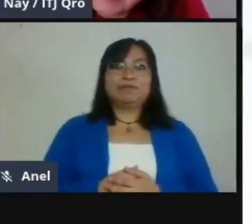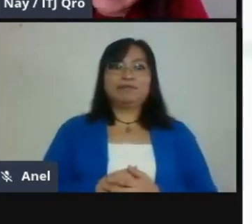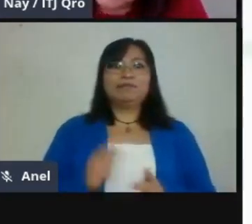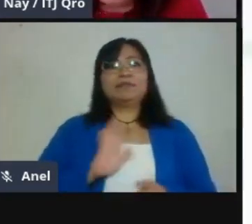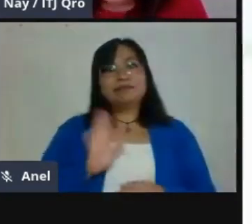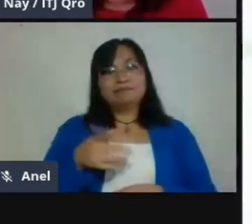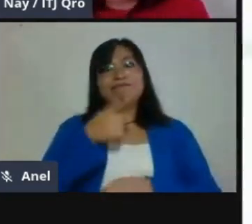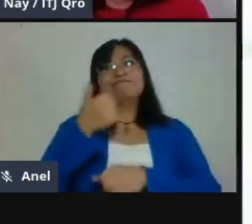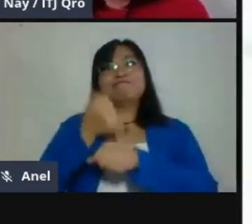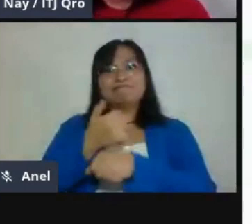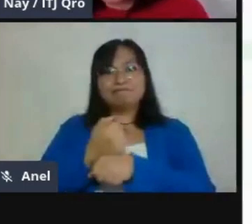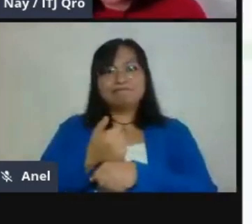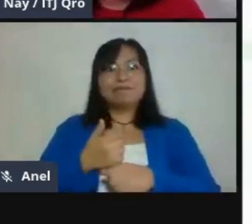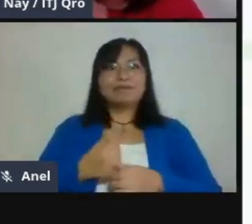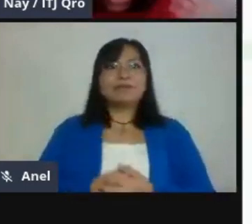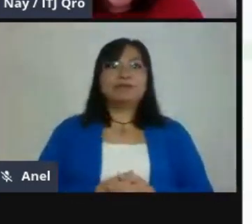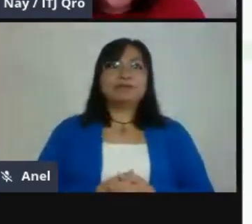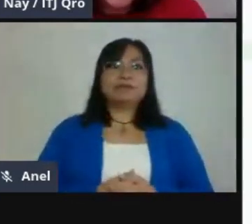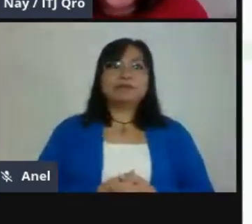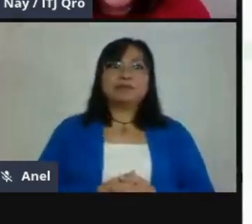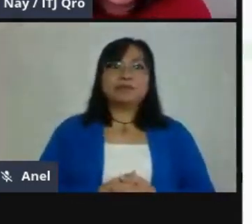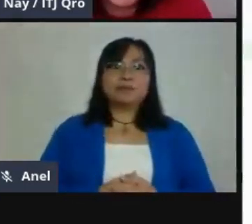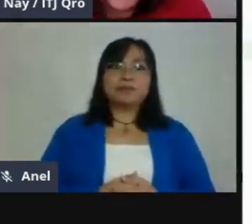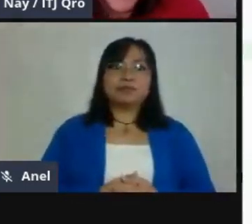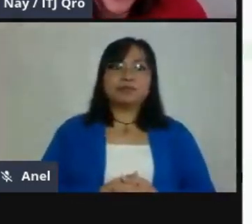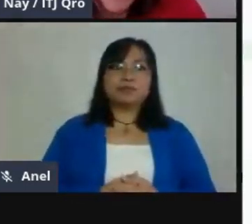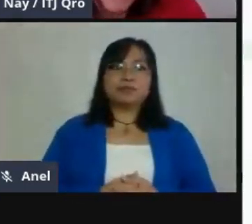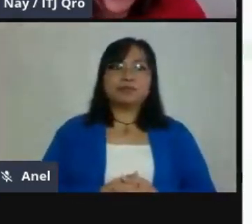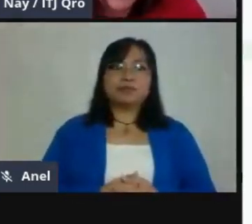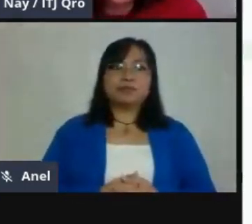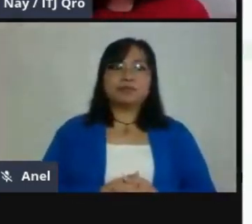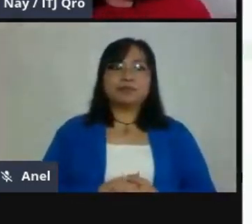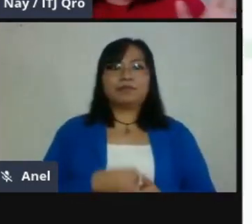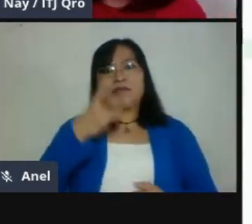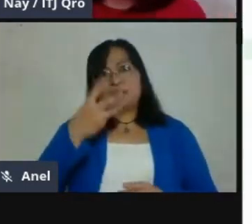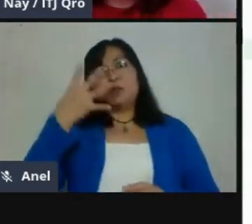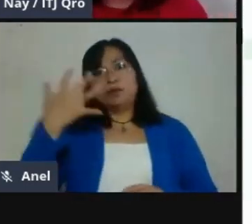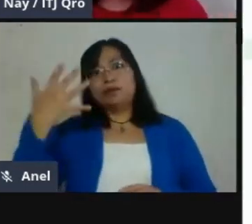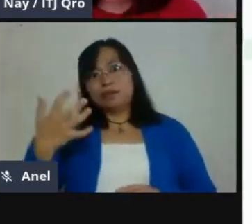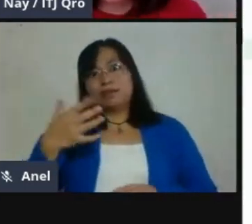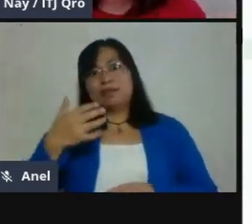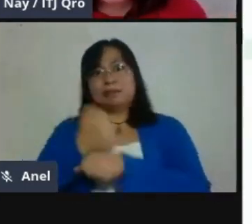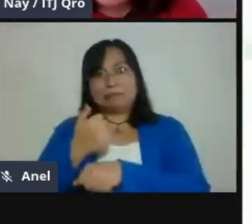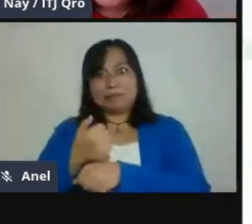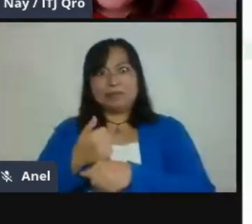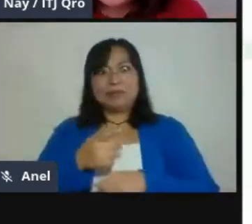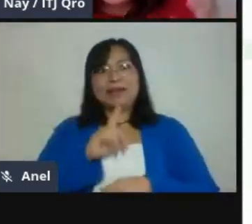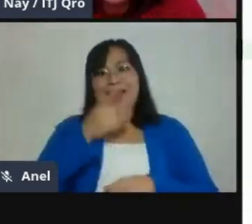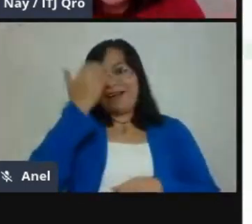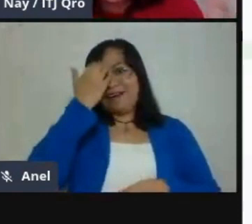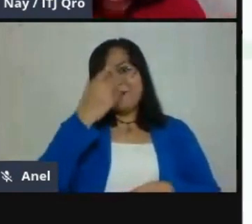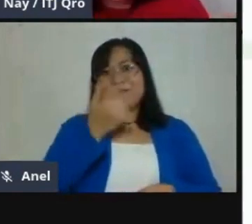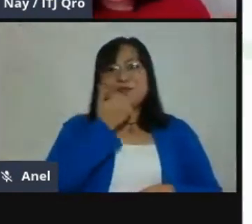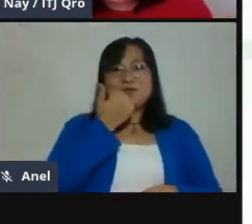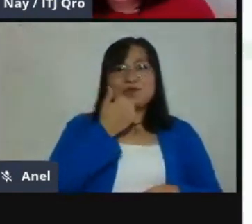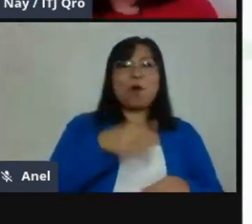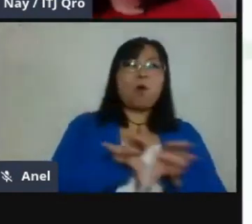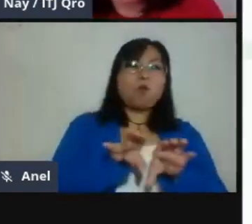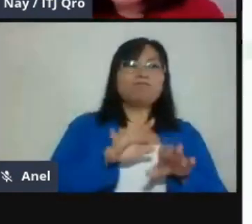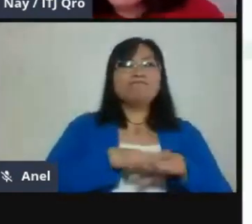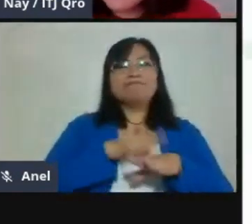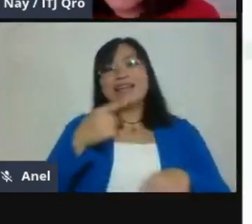más independientes. A lo mejor estamos hablando de tercero, cuarto, quinto y sexto de primaria. Tú conoces mejor a tus alumnos. Entonces,